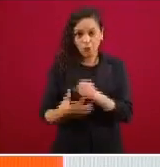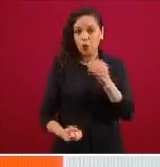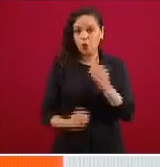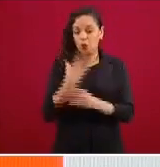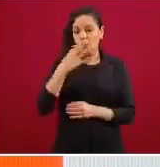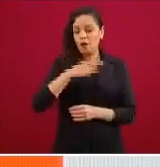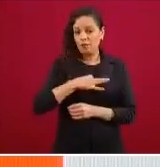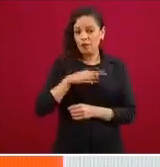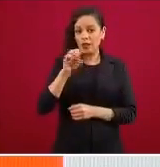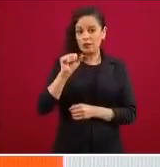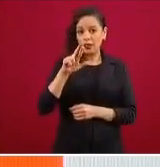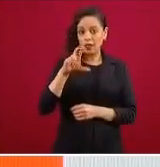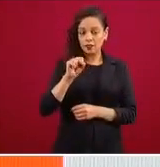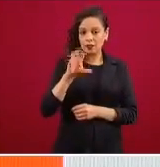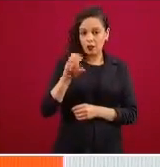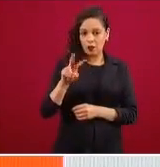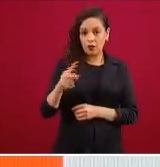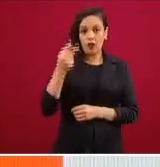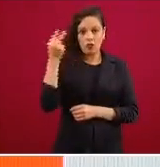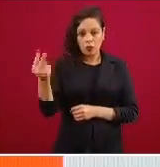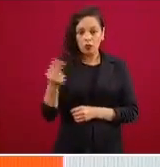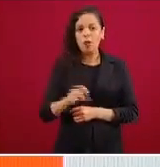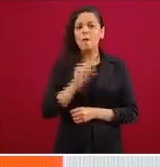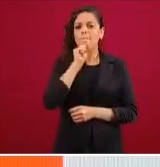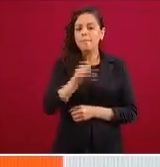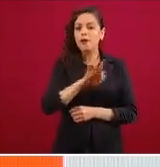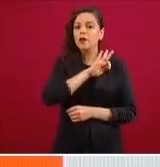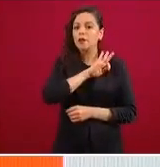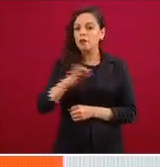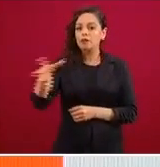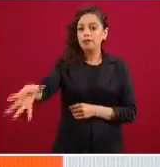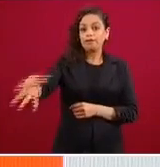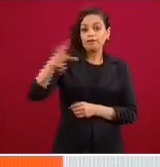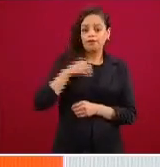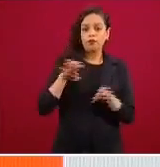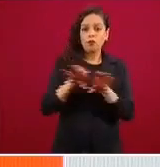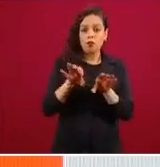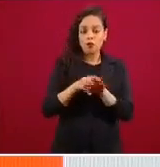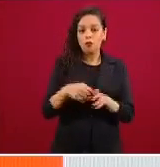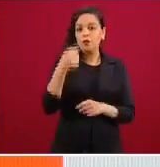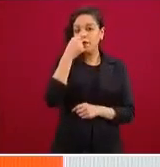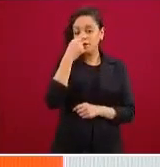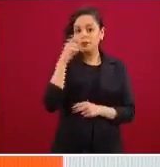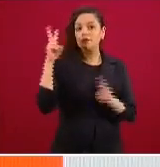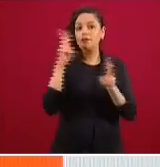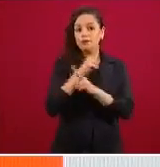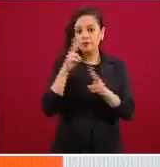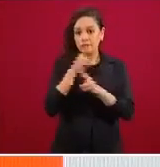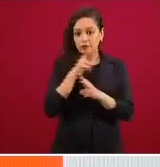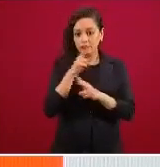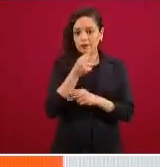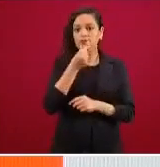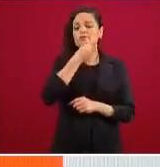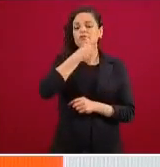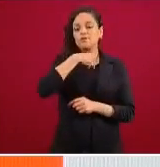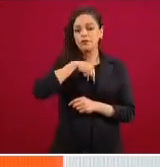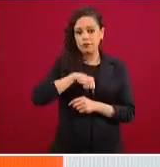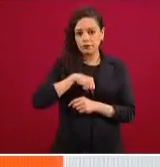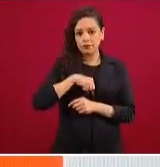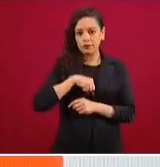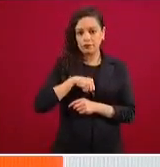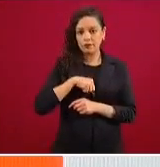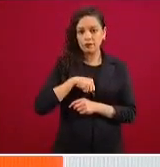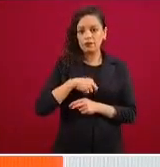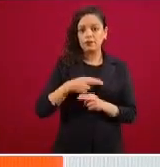puede llegar por la misma vía respiratoria hasta las partes inferiores del árbol respiratorio los pulmones